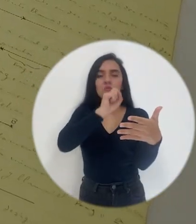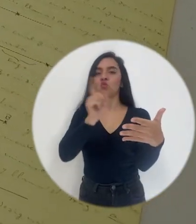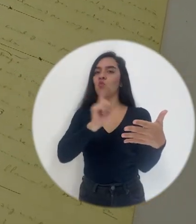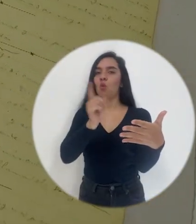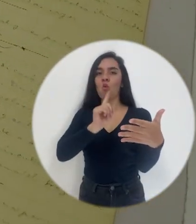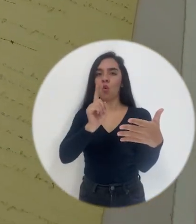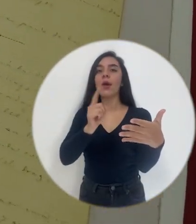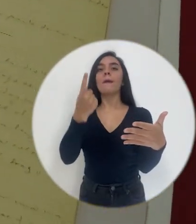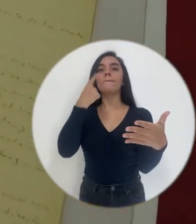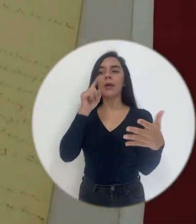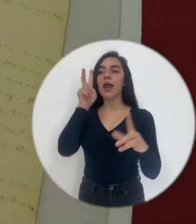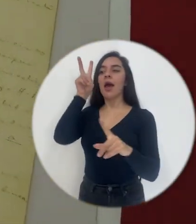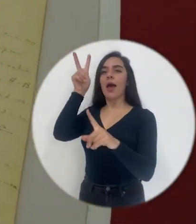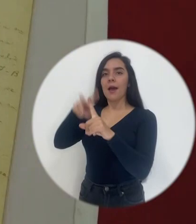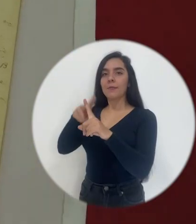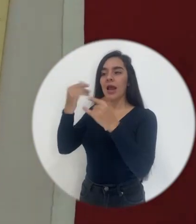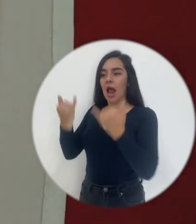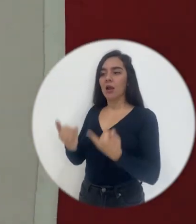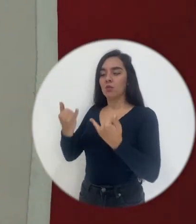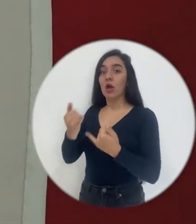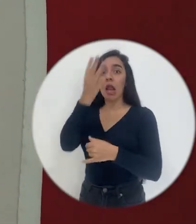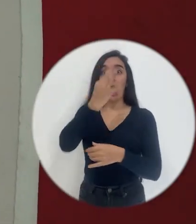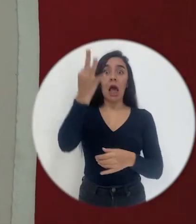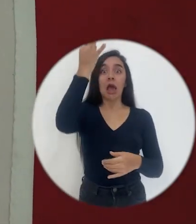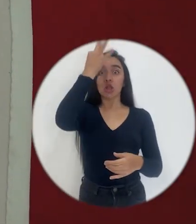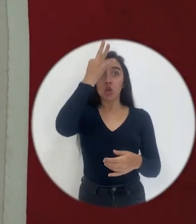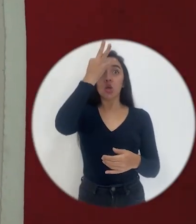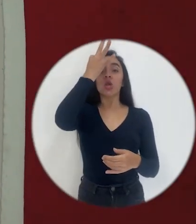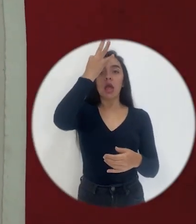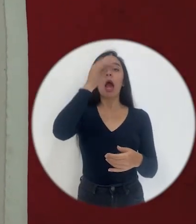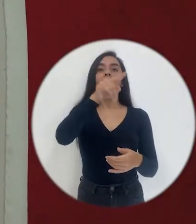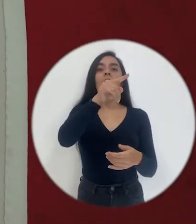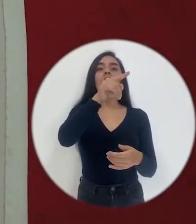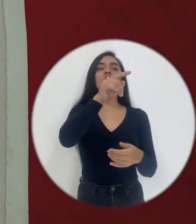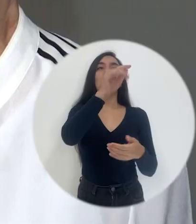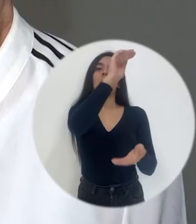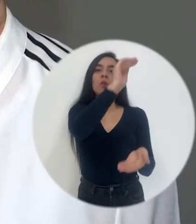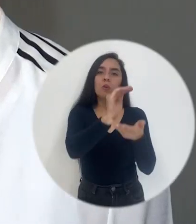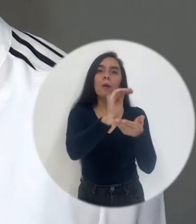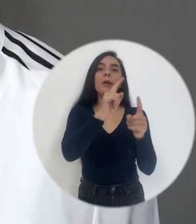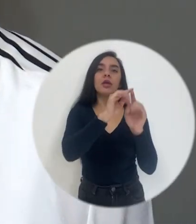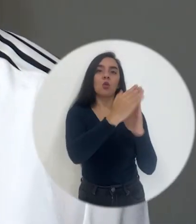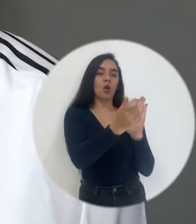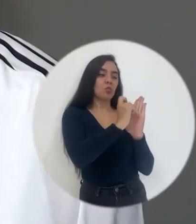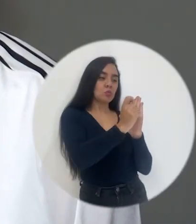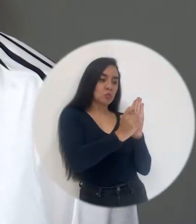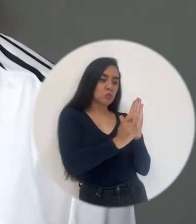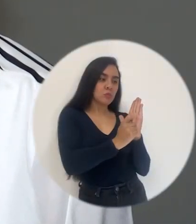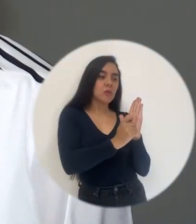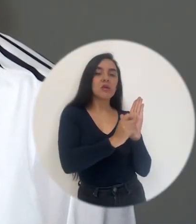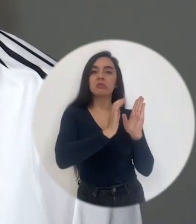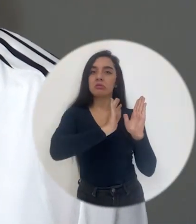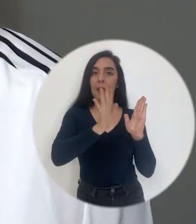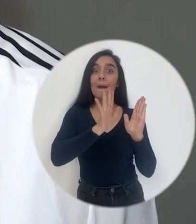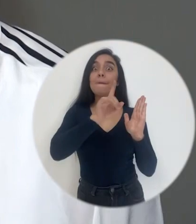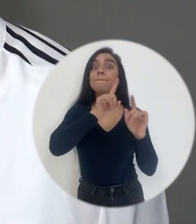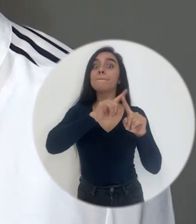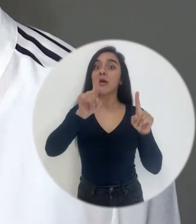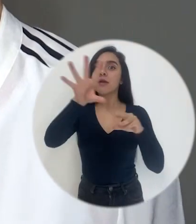usábamos teoría y ya se quedaba en el cuaderno del niño, no. Sino que las